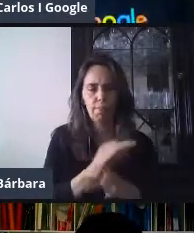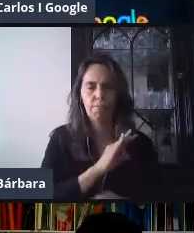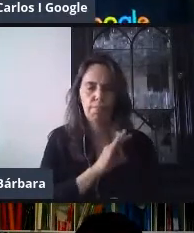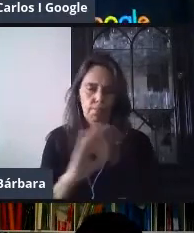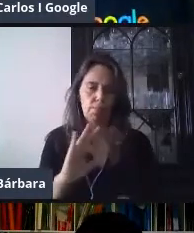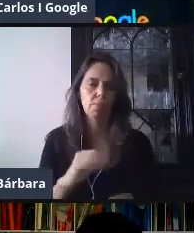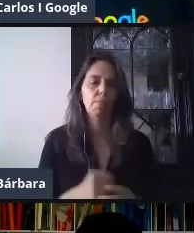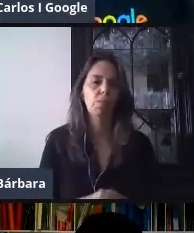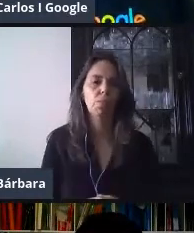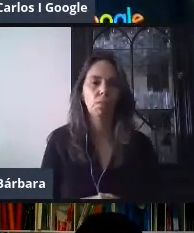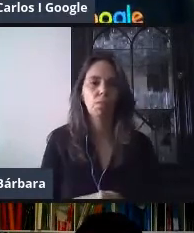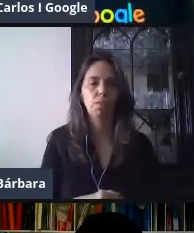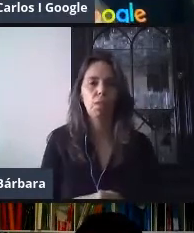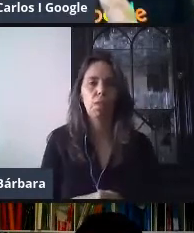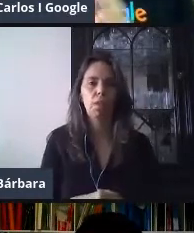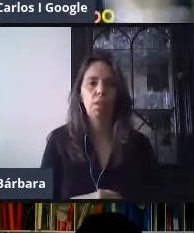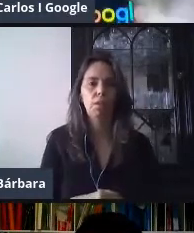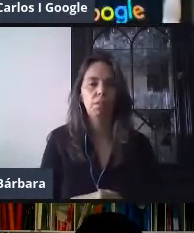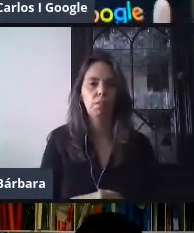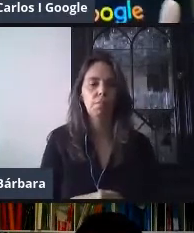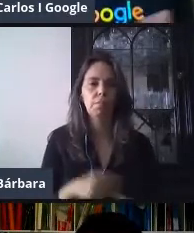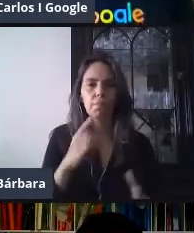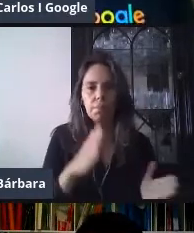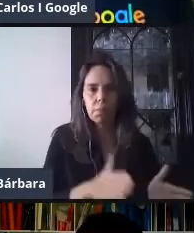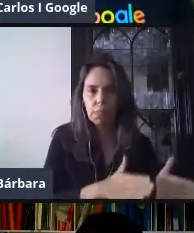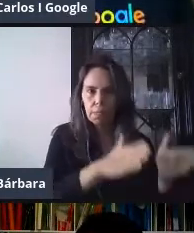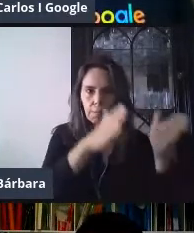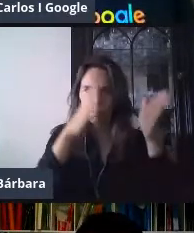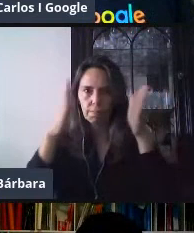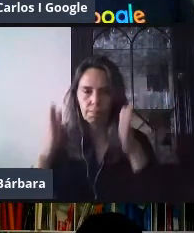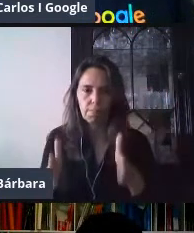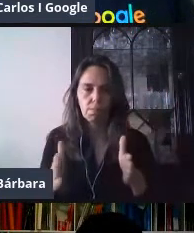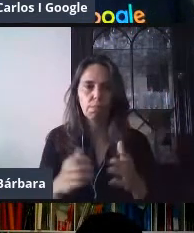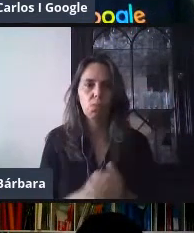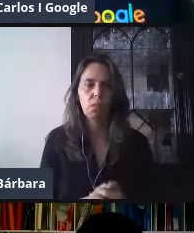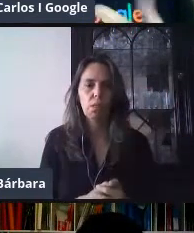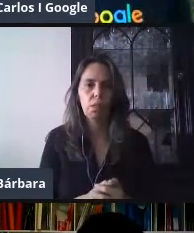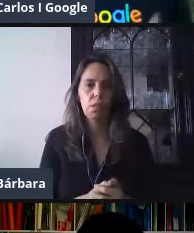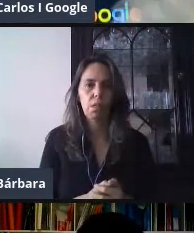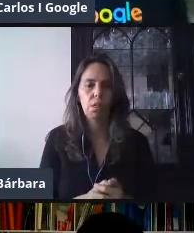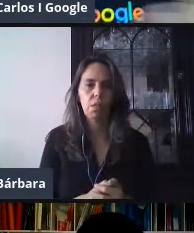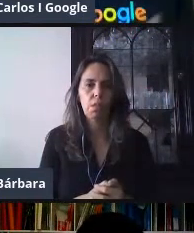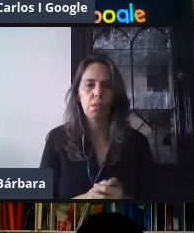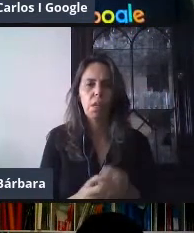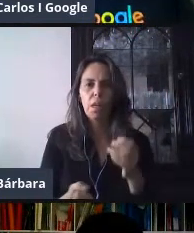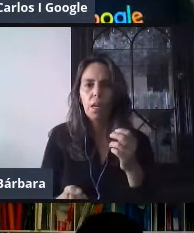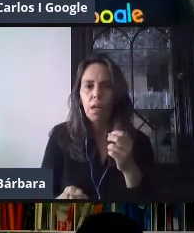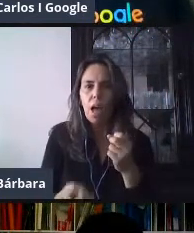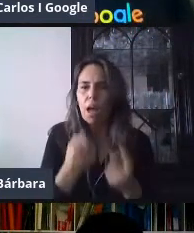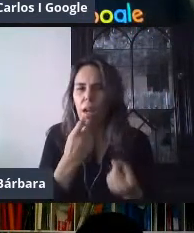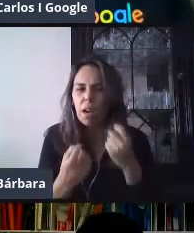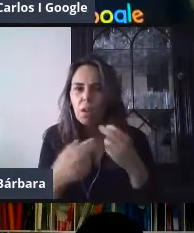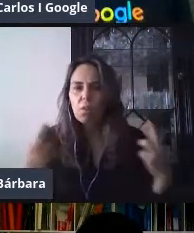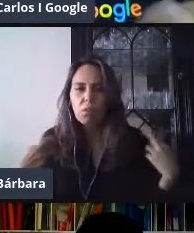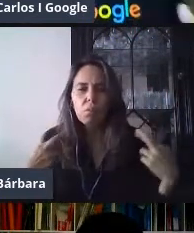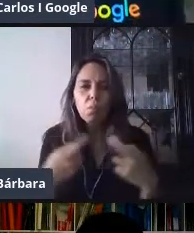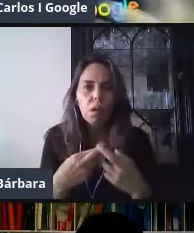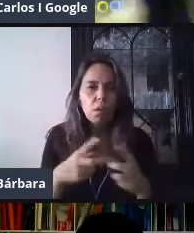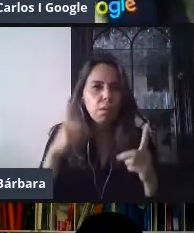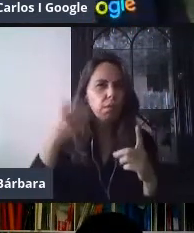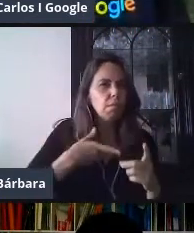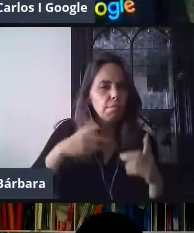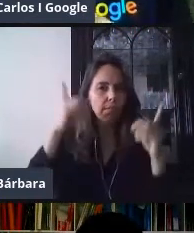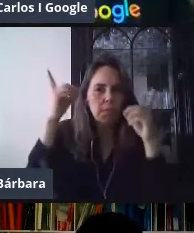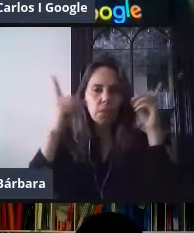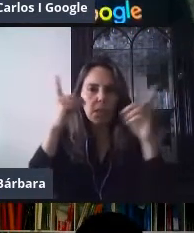Si seguimos con la presentación, nos han hecho varios comentarios, maestras, maestros, respecto, oye,